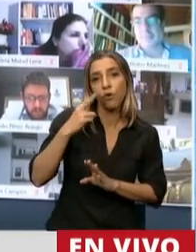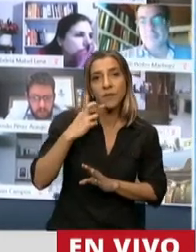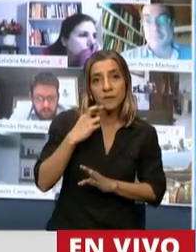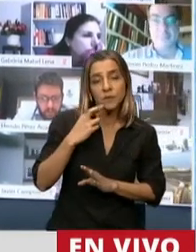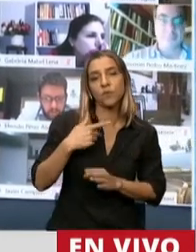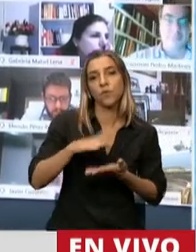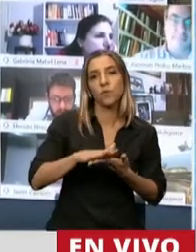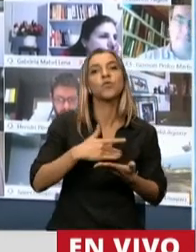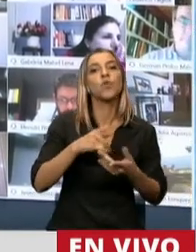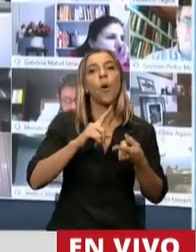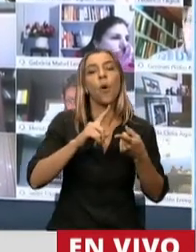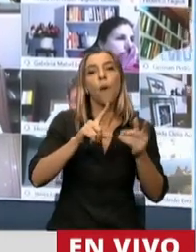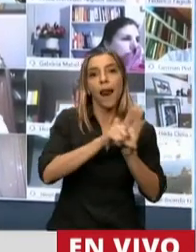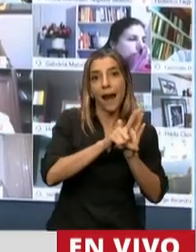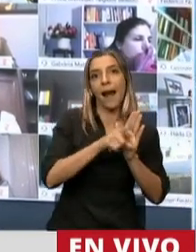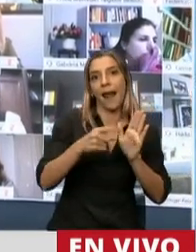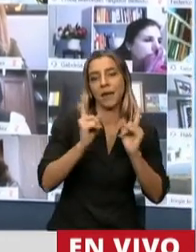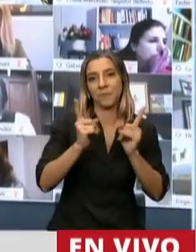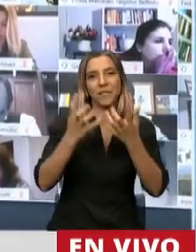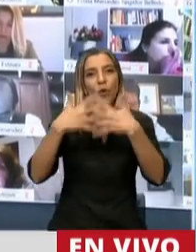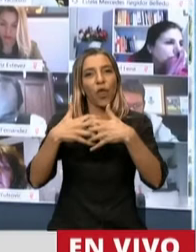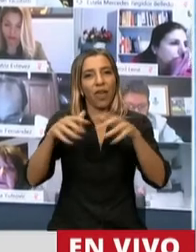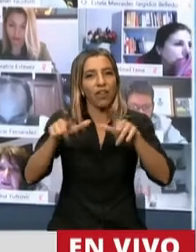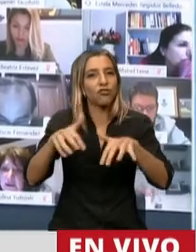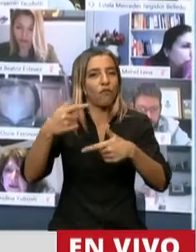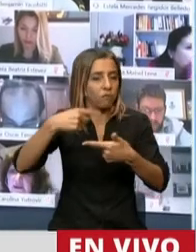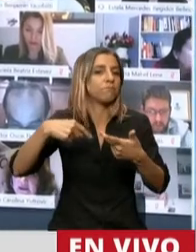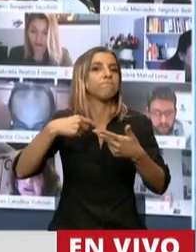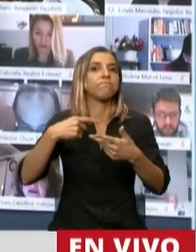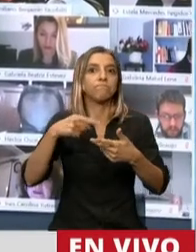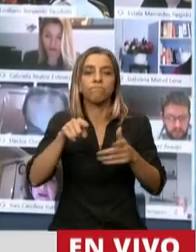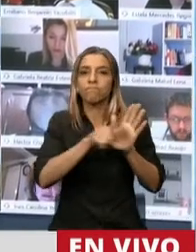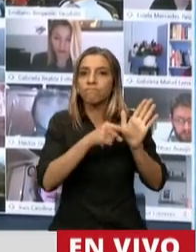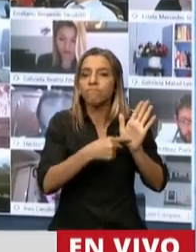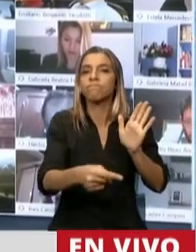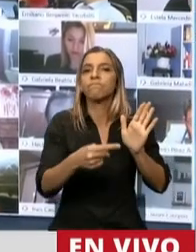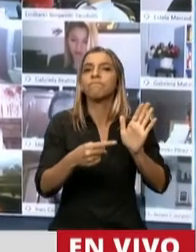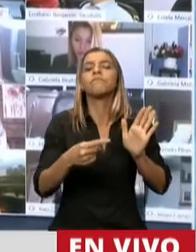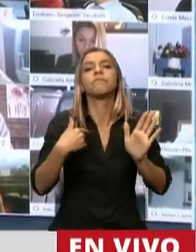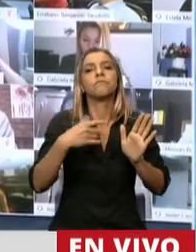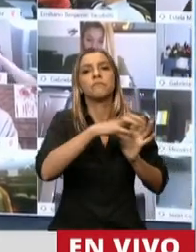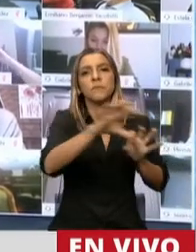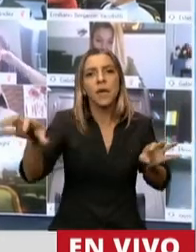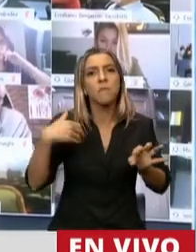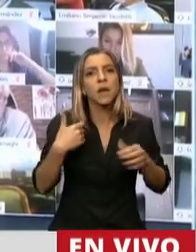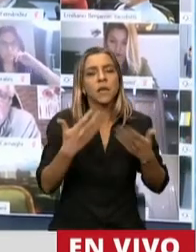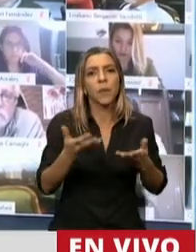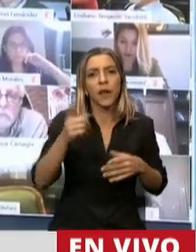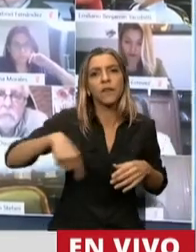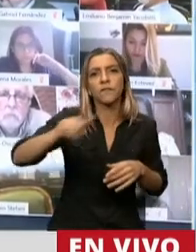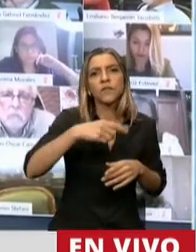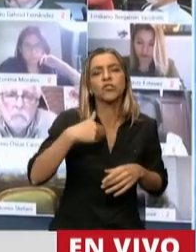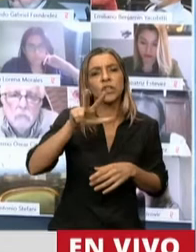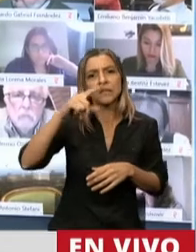a la ley de promoción del software, de las 521 empresas beneficiarias, el 37,1 eran